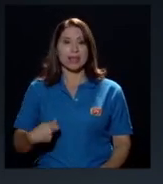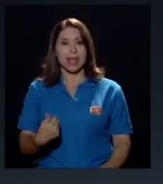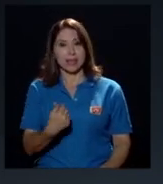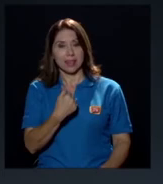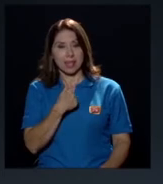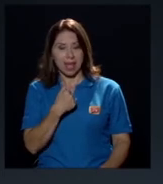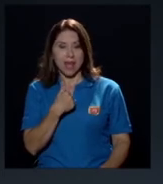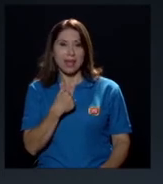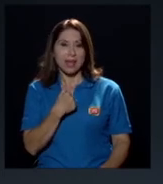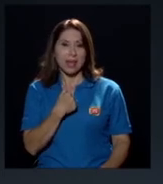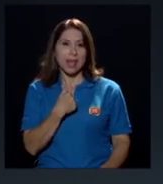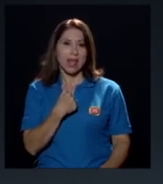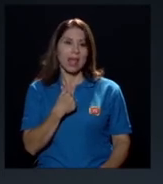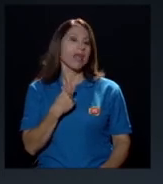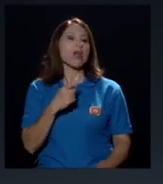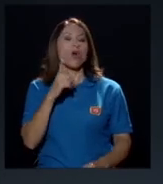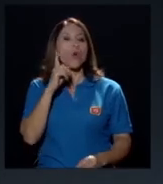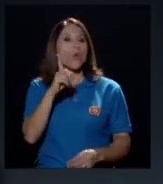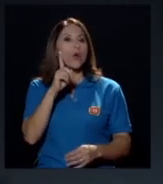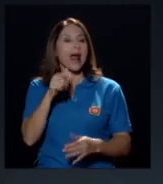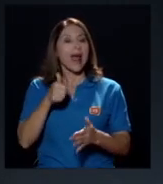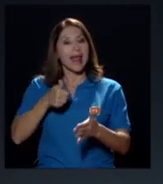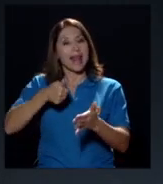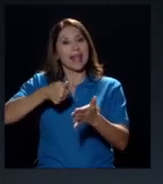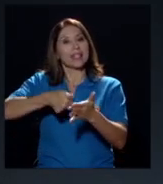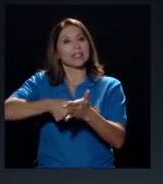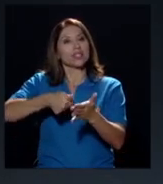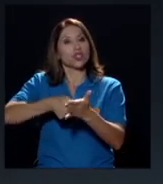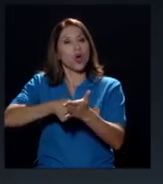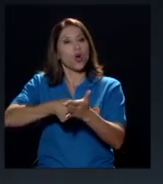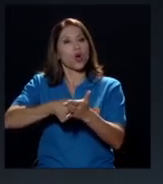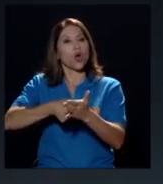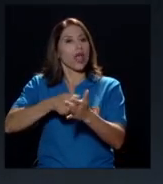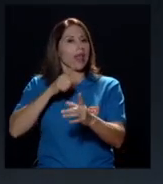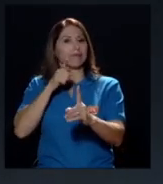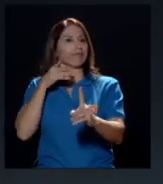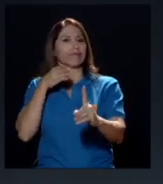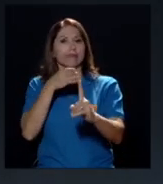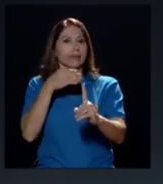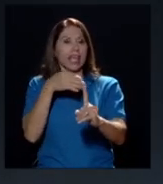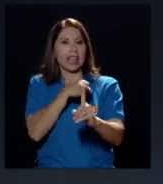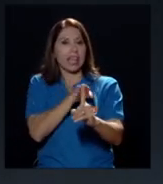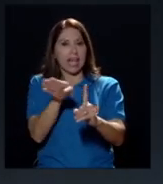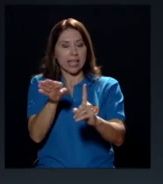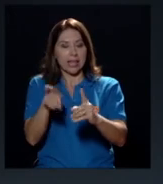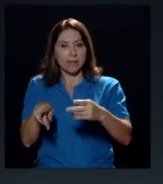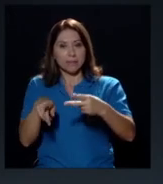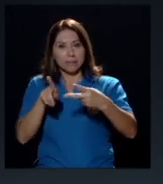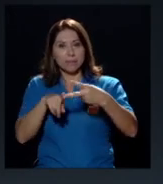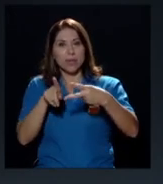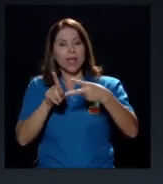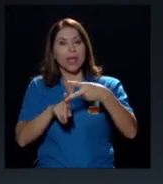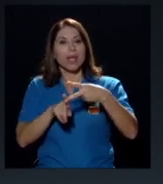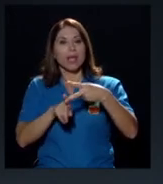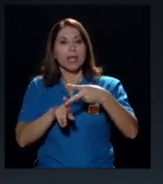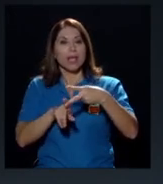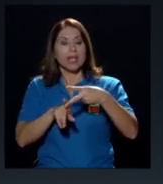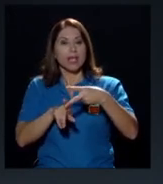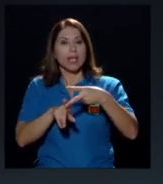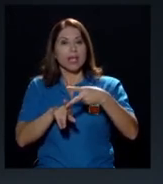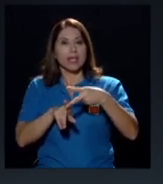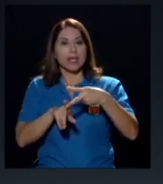una elección indirecta, primera cosa. y en segundo lugar, es